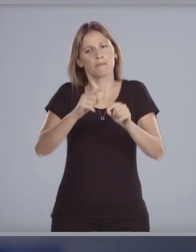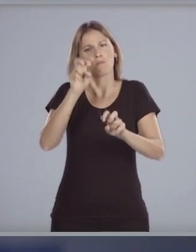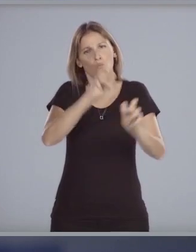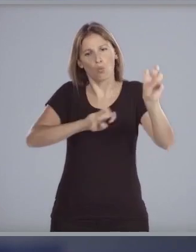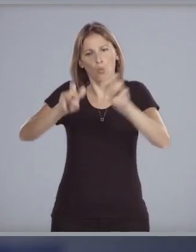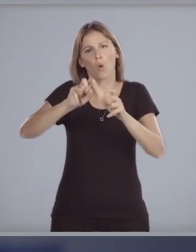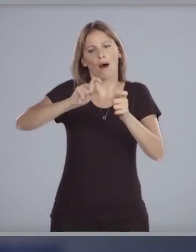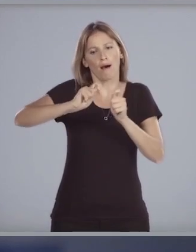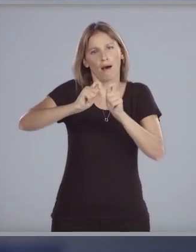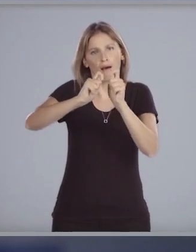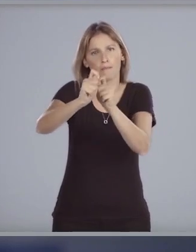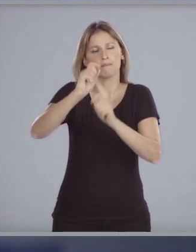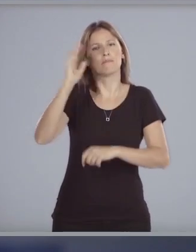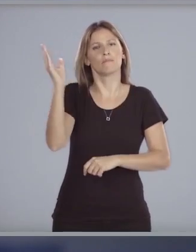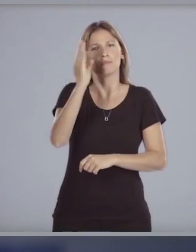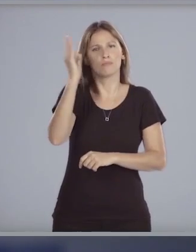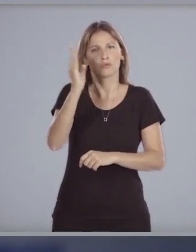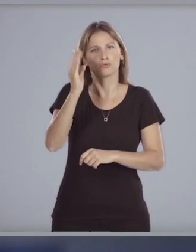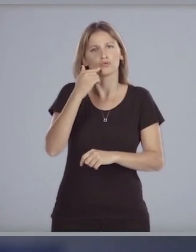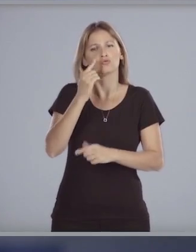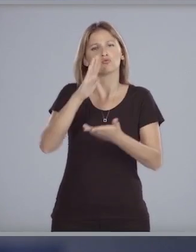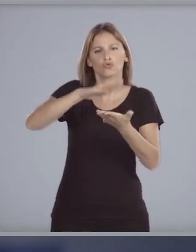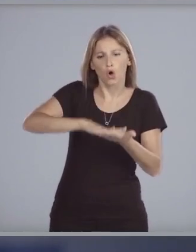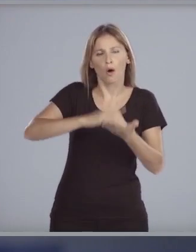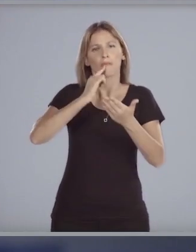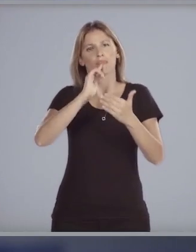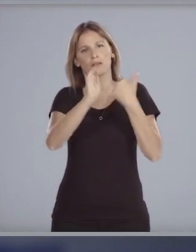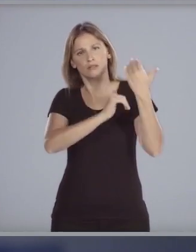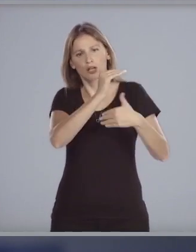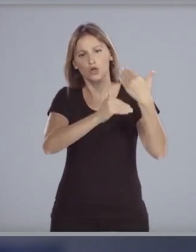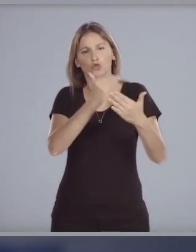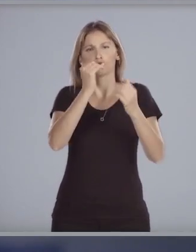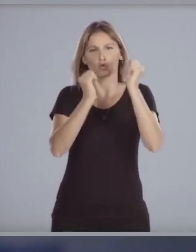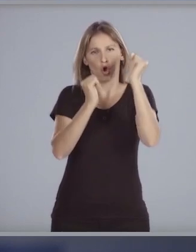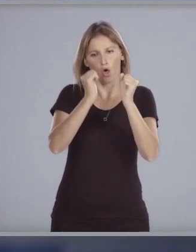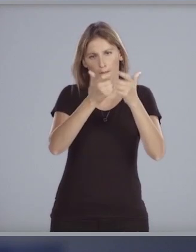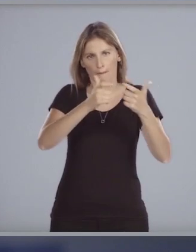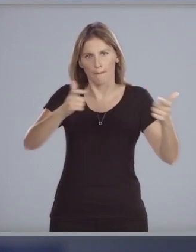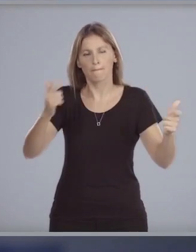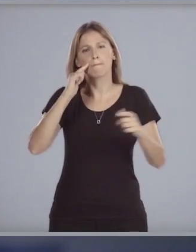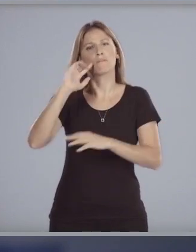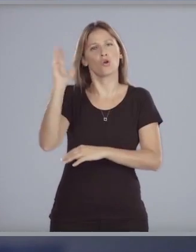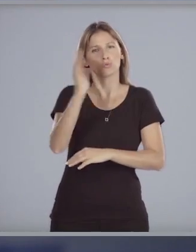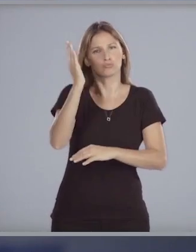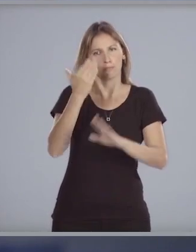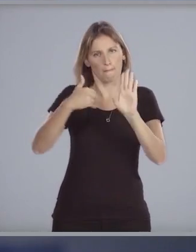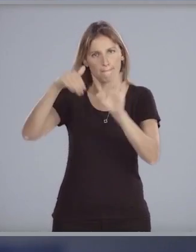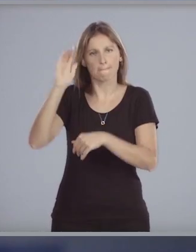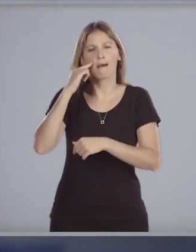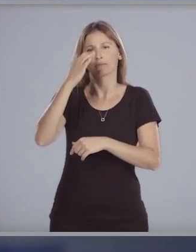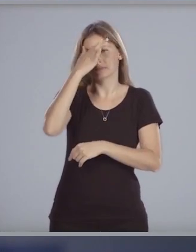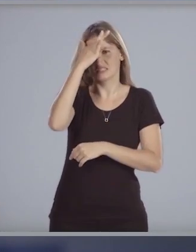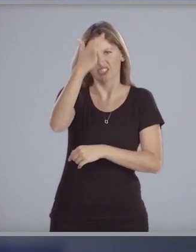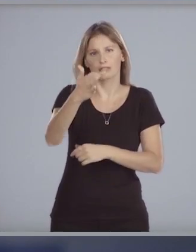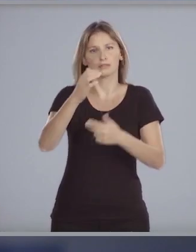transformación productiva incluyendo lo que refiere al desarrollo económico productivo